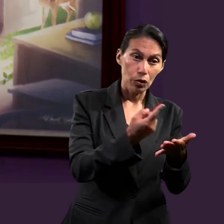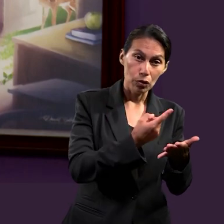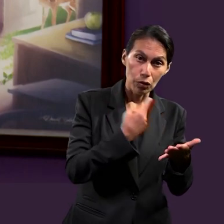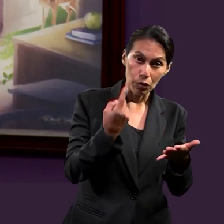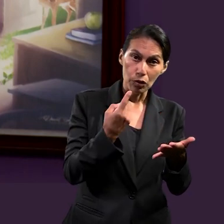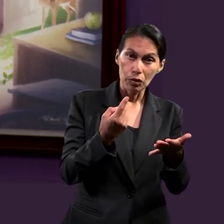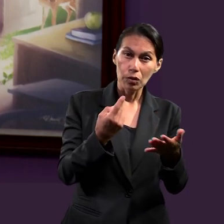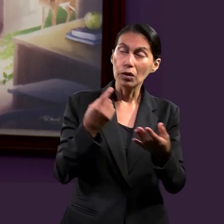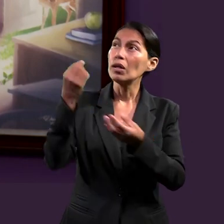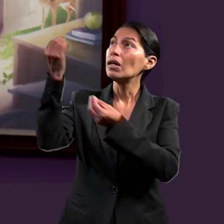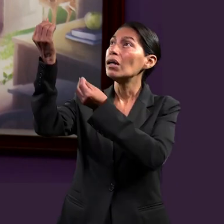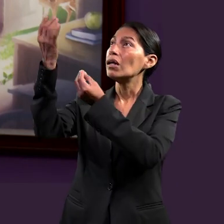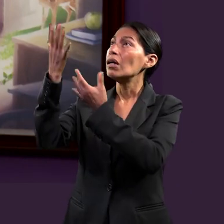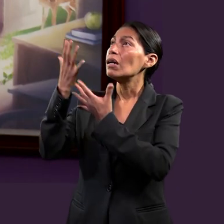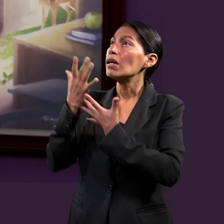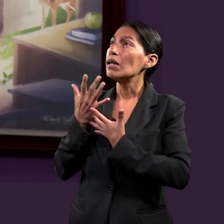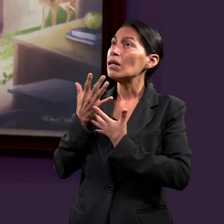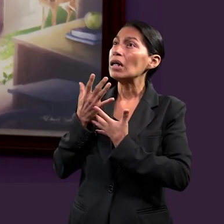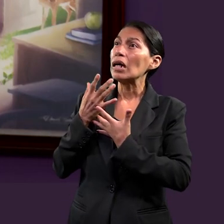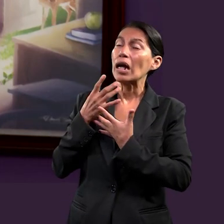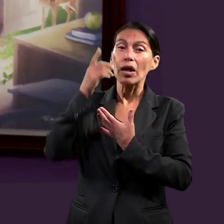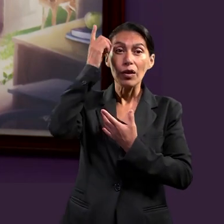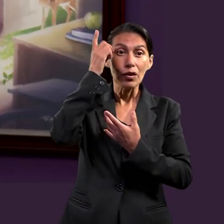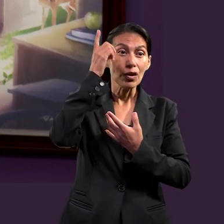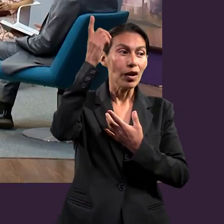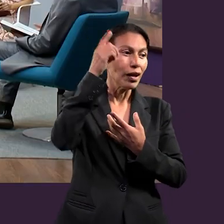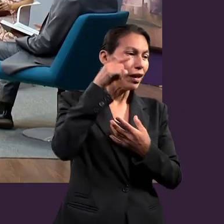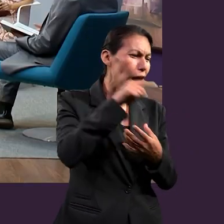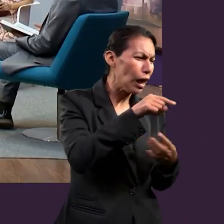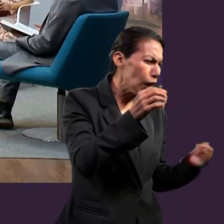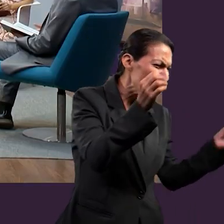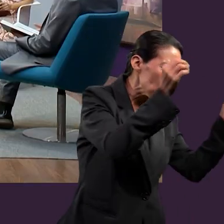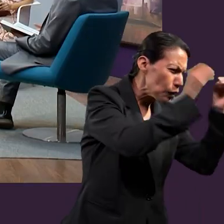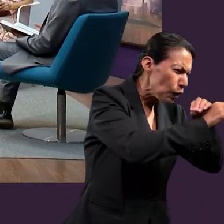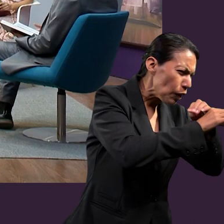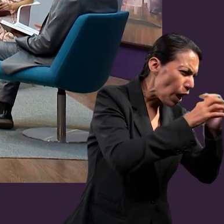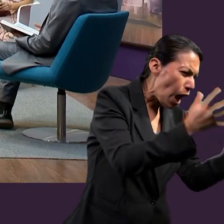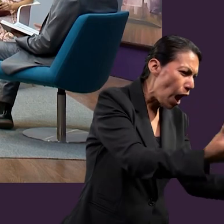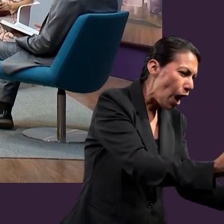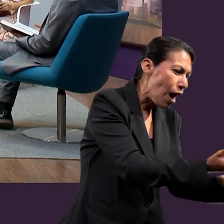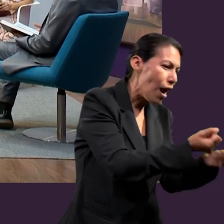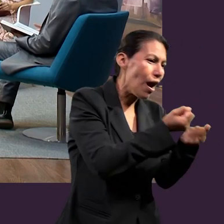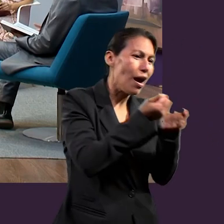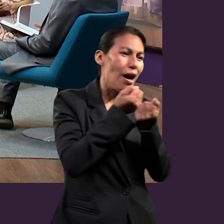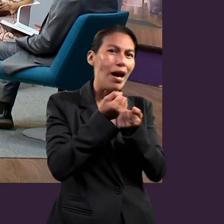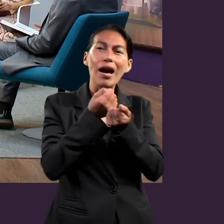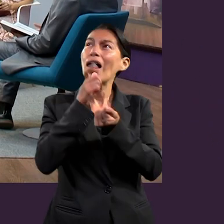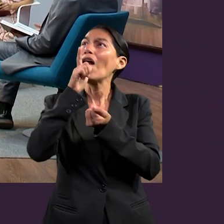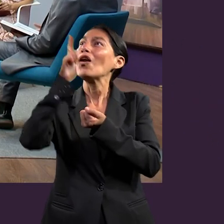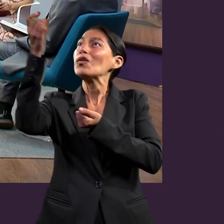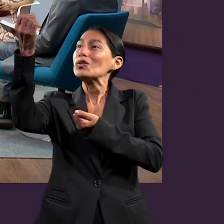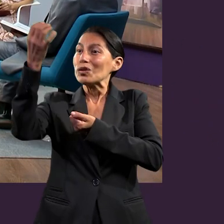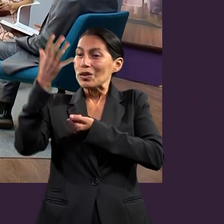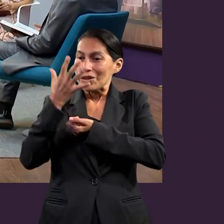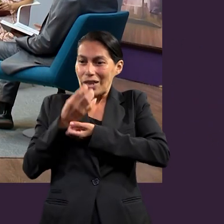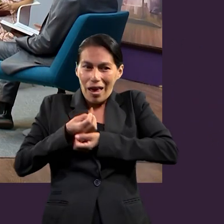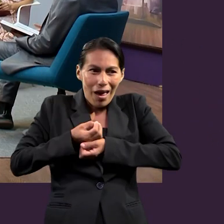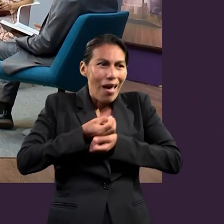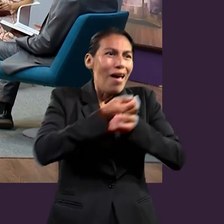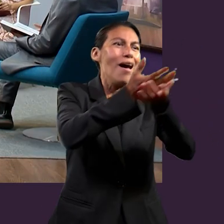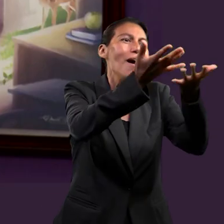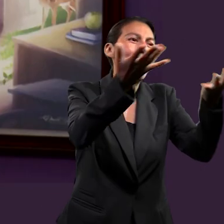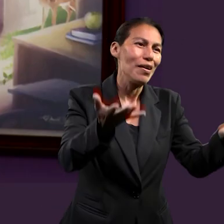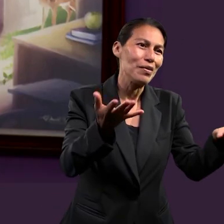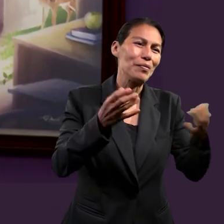recibimos, o somos extraídos de las tinebras a la luz, somos llamados a compartir esa luz para con otras personas.